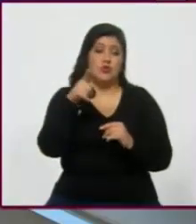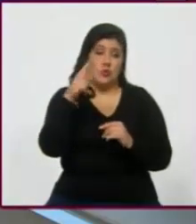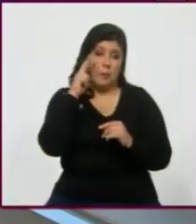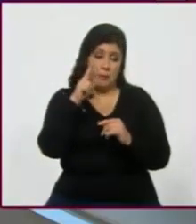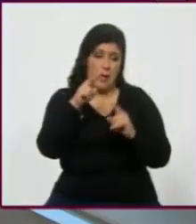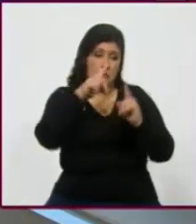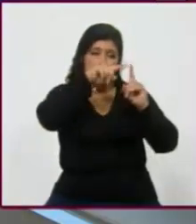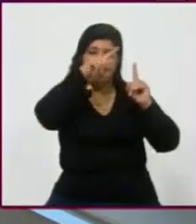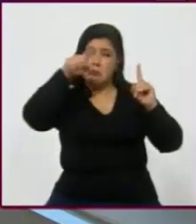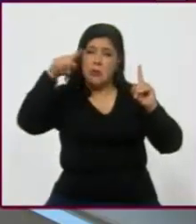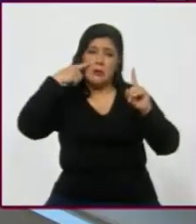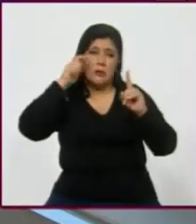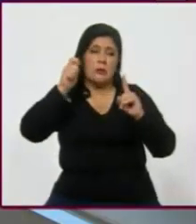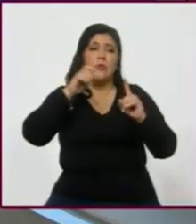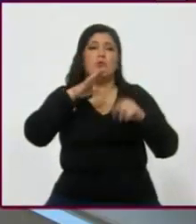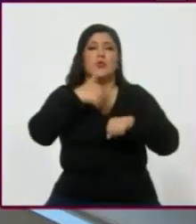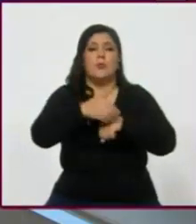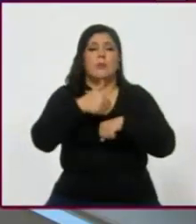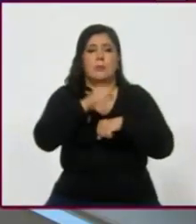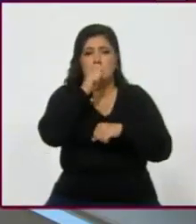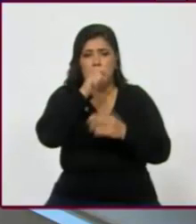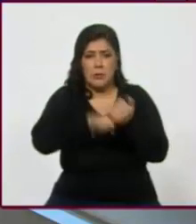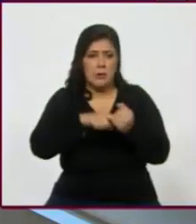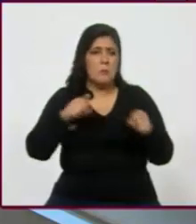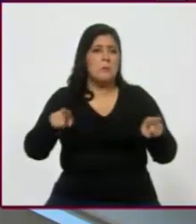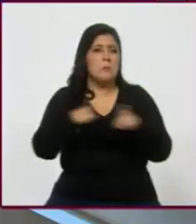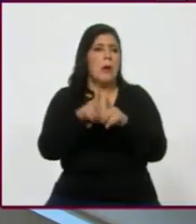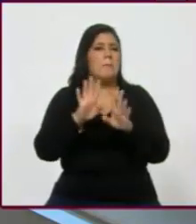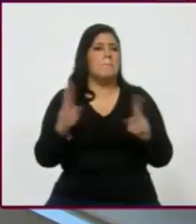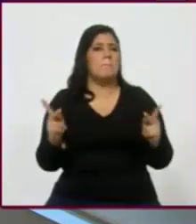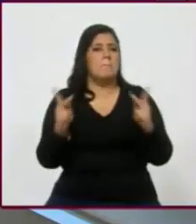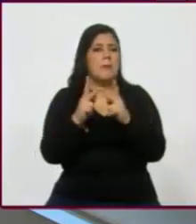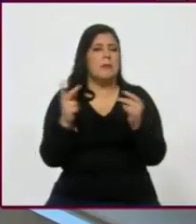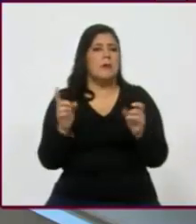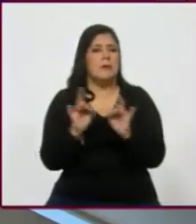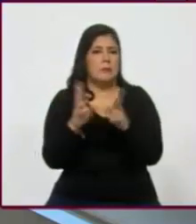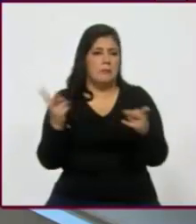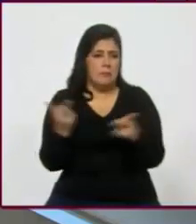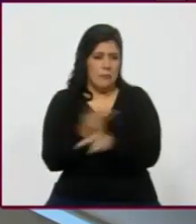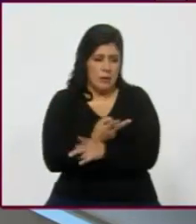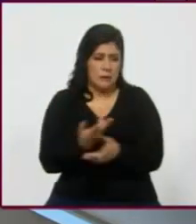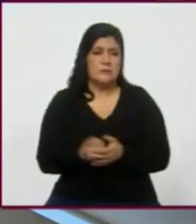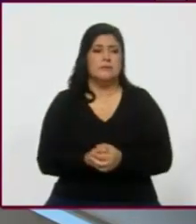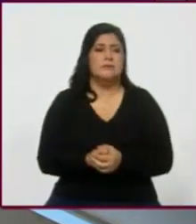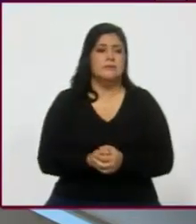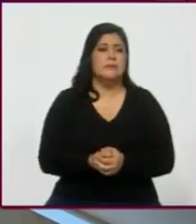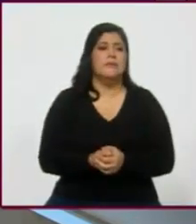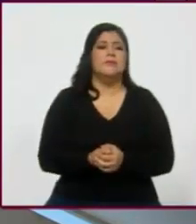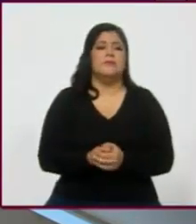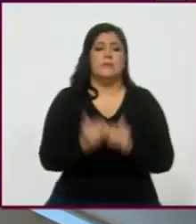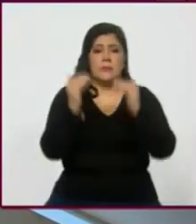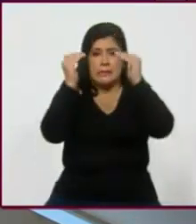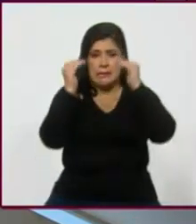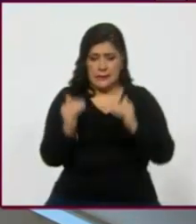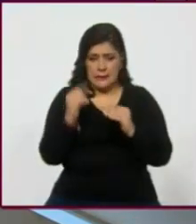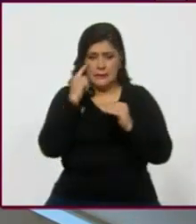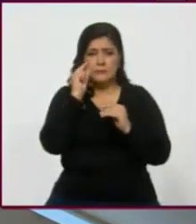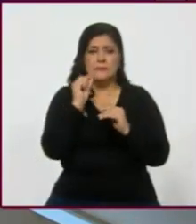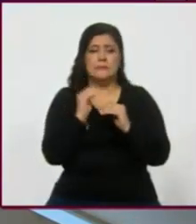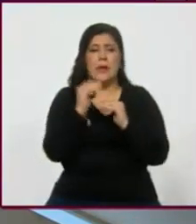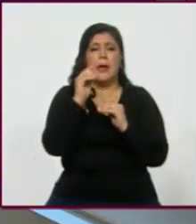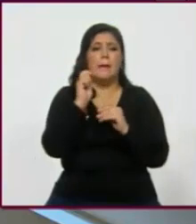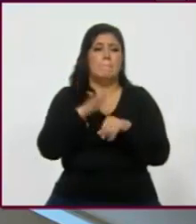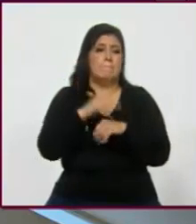en general los números están bastante similares a lo que terminó sucediendo, ¿no? Aquí en este caso ya no sobreestimamos tanto al PRI,